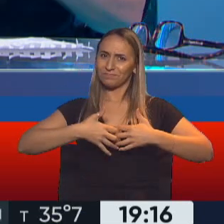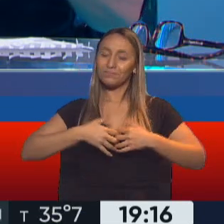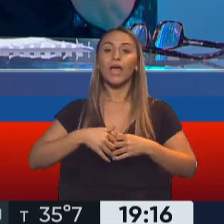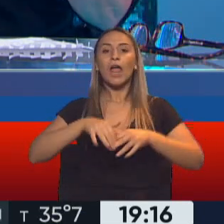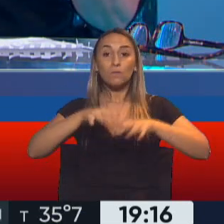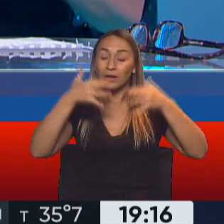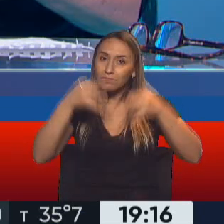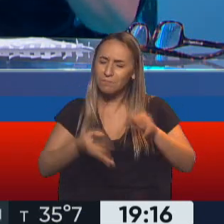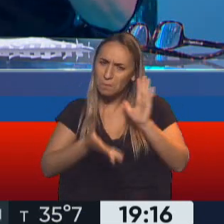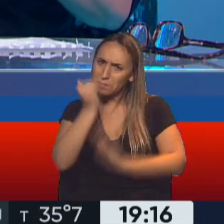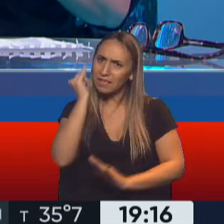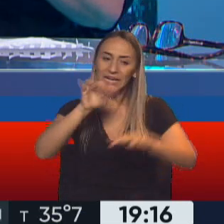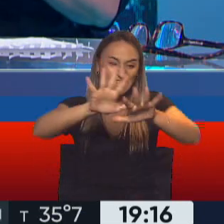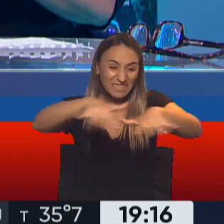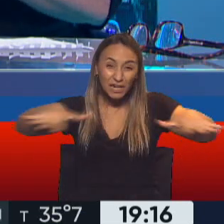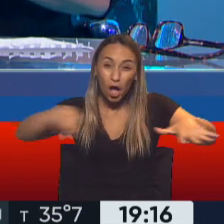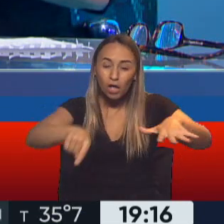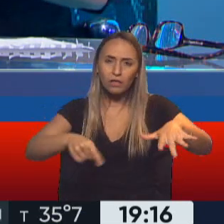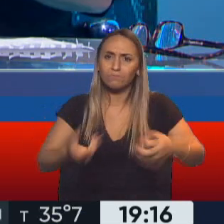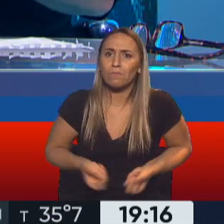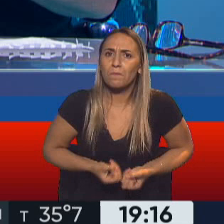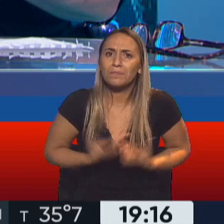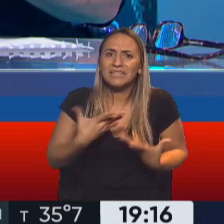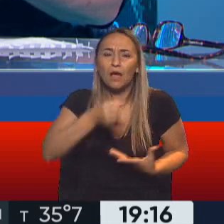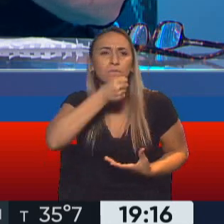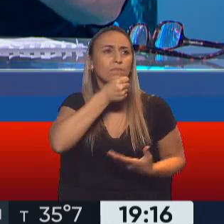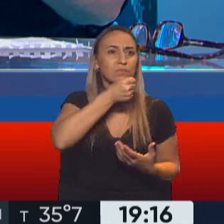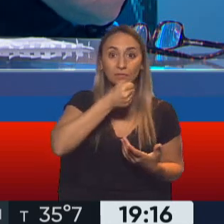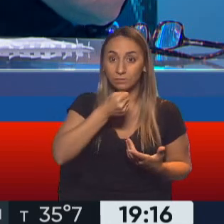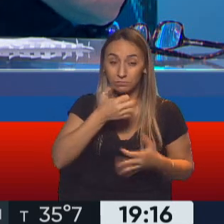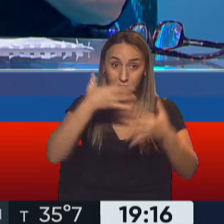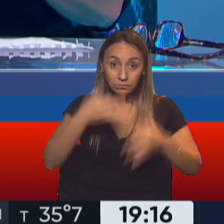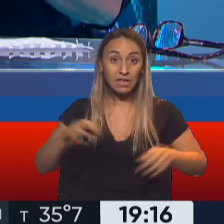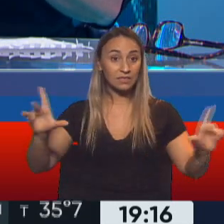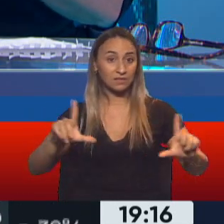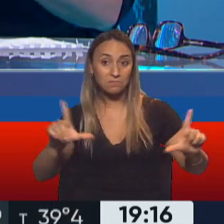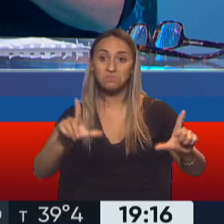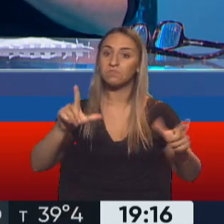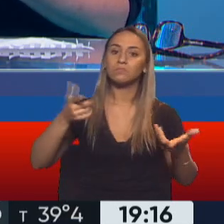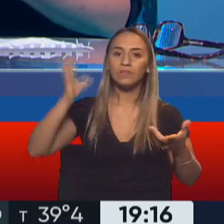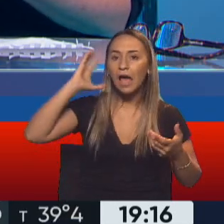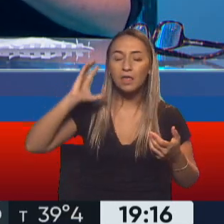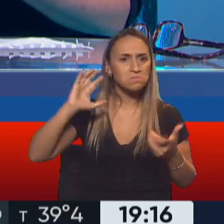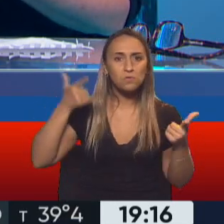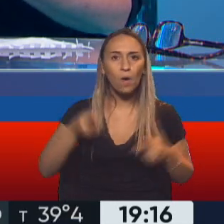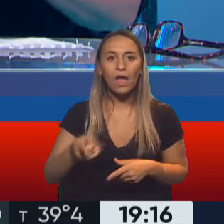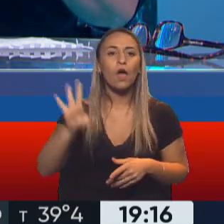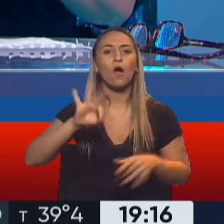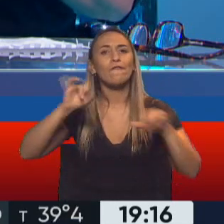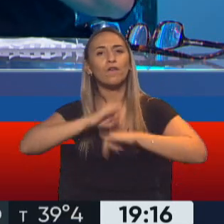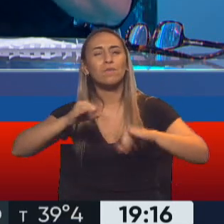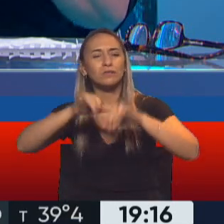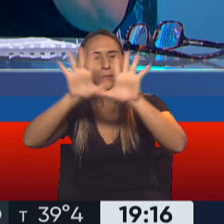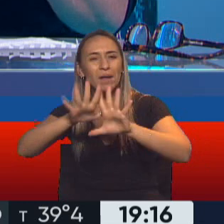avidez por expresarse. Chicos y chicas no tienen espacio en los medios de comunicación. No tienen contenidos adecuados para ellos.